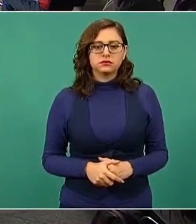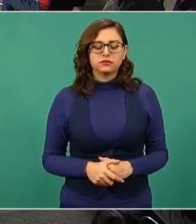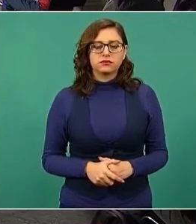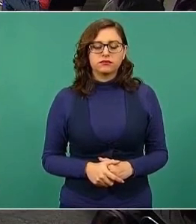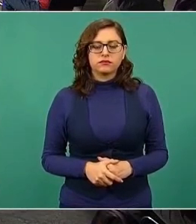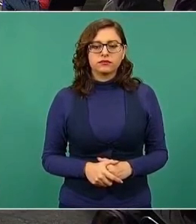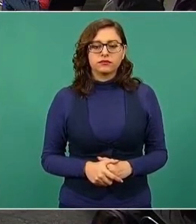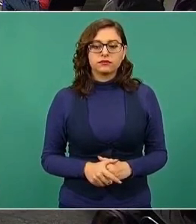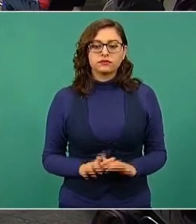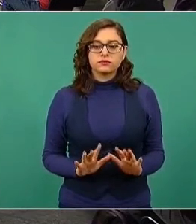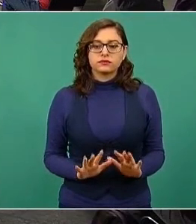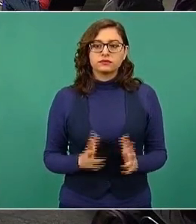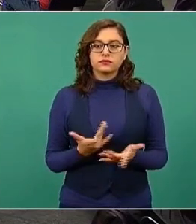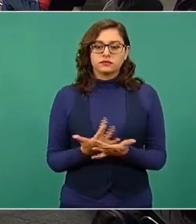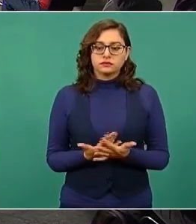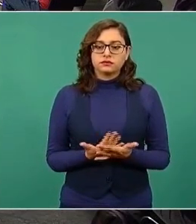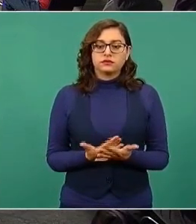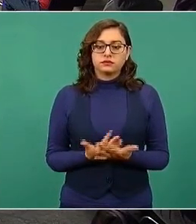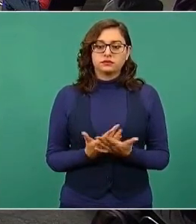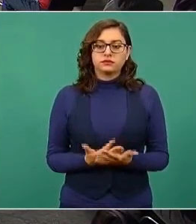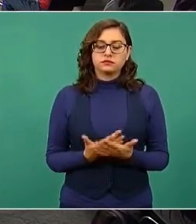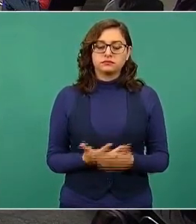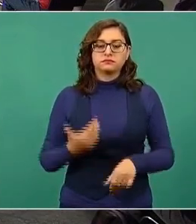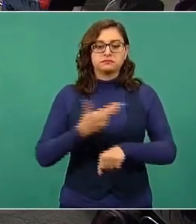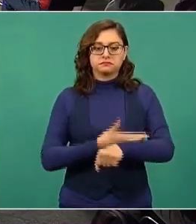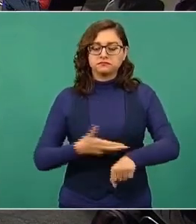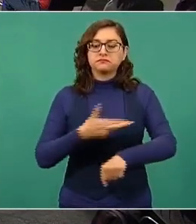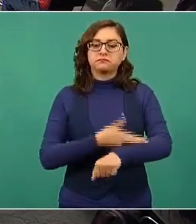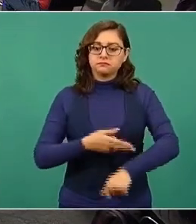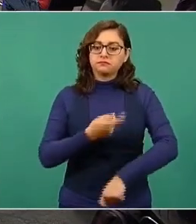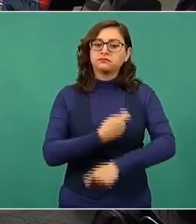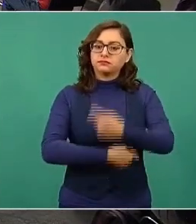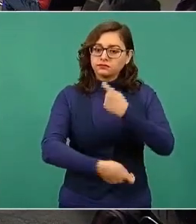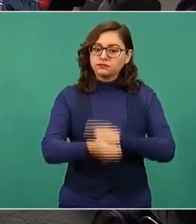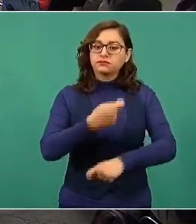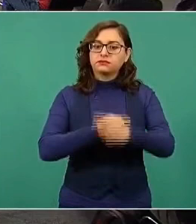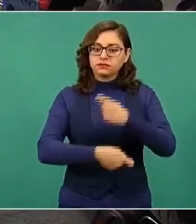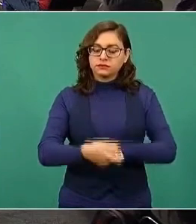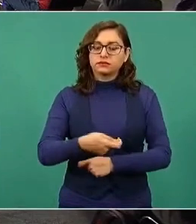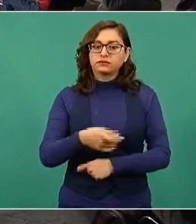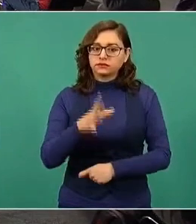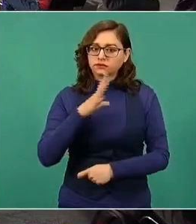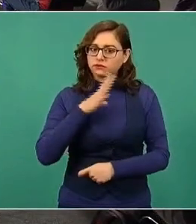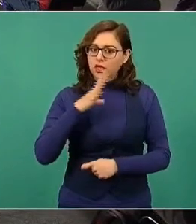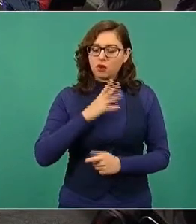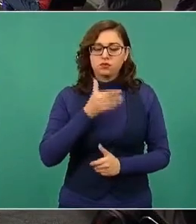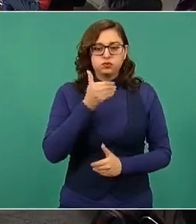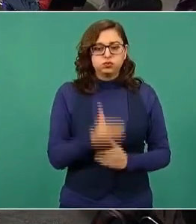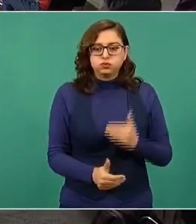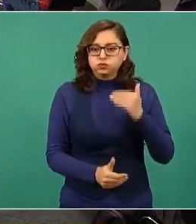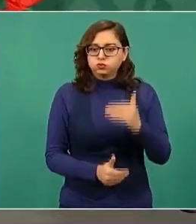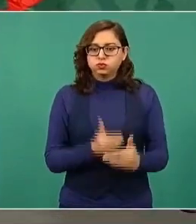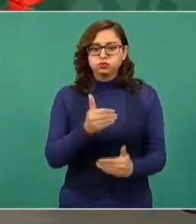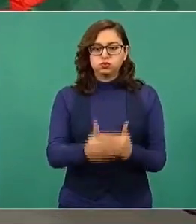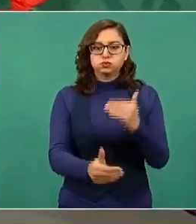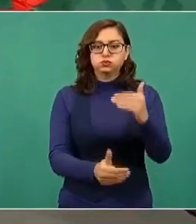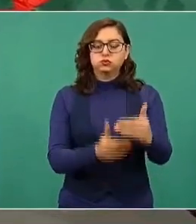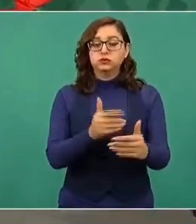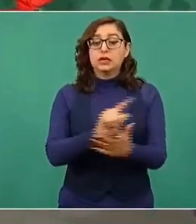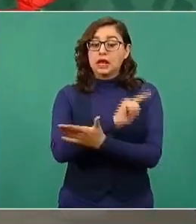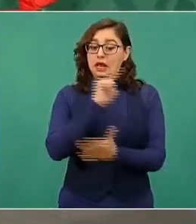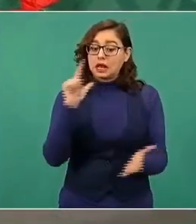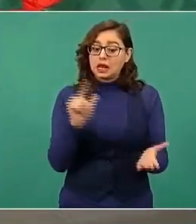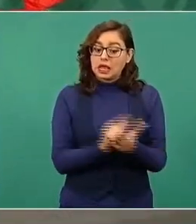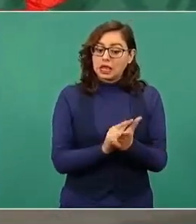Vamos a esperar. Ya se está haciendo el trámite con todo el procedimiento legal,